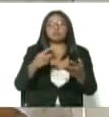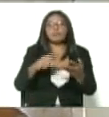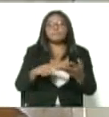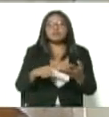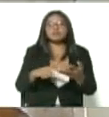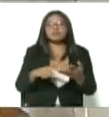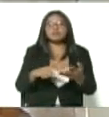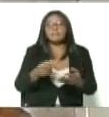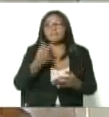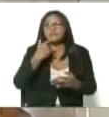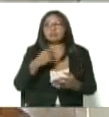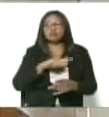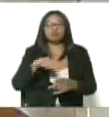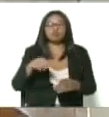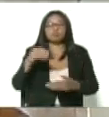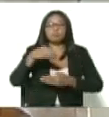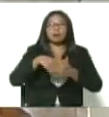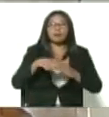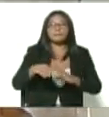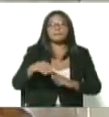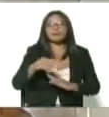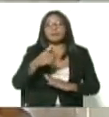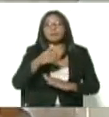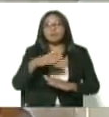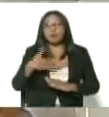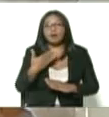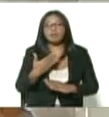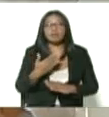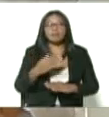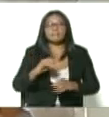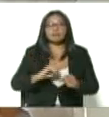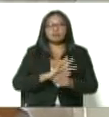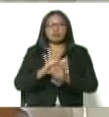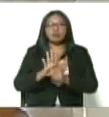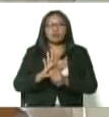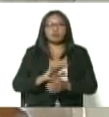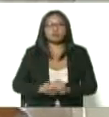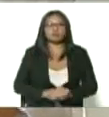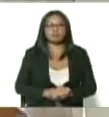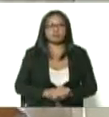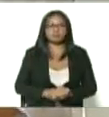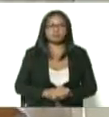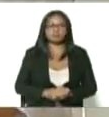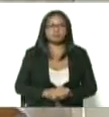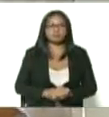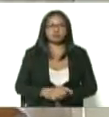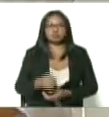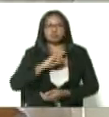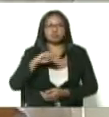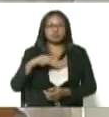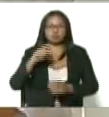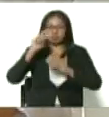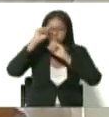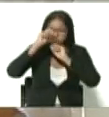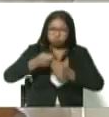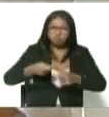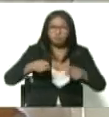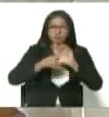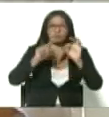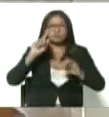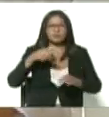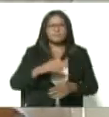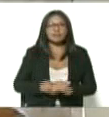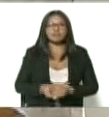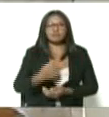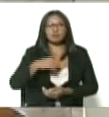donde tenemos capacidad de hospitalización para pacientes COVID-19 con terapia intensiva nos sentimos honrados en esta lucha contra el COVID y nuestra